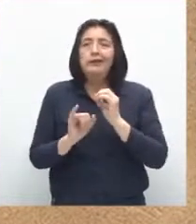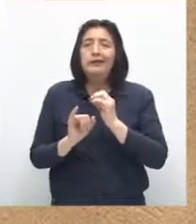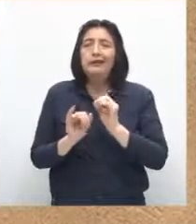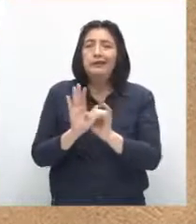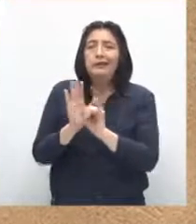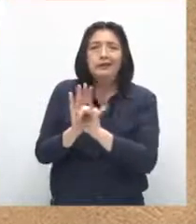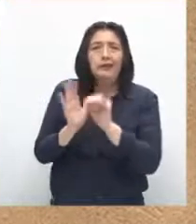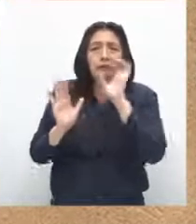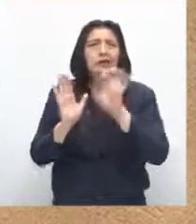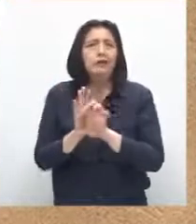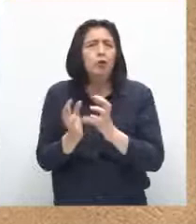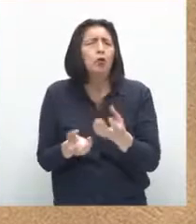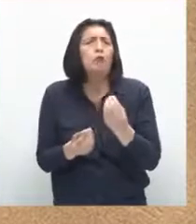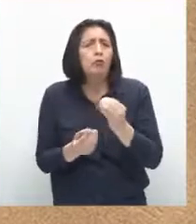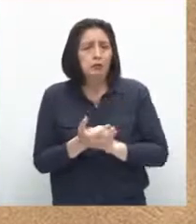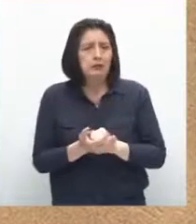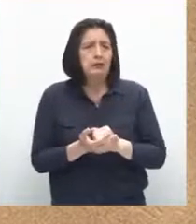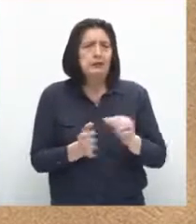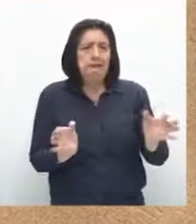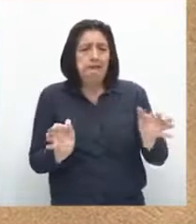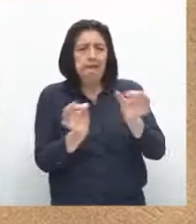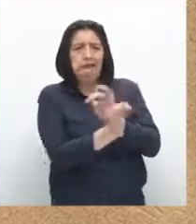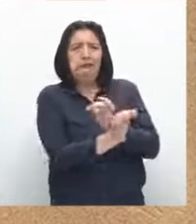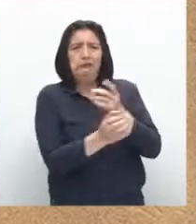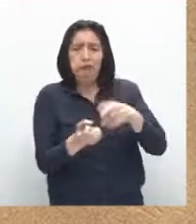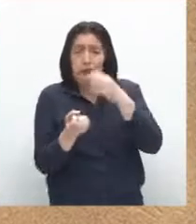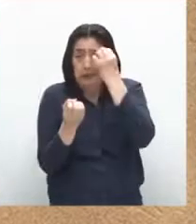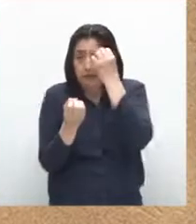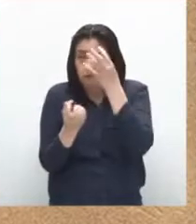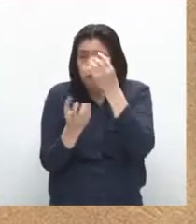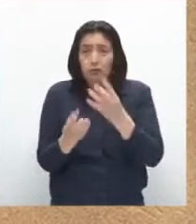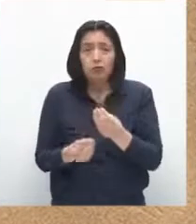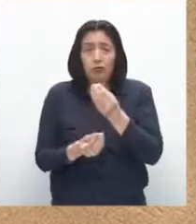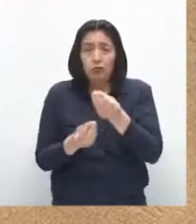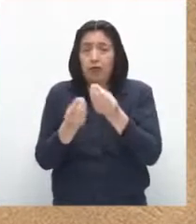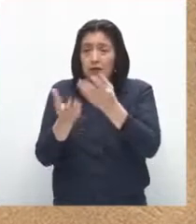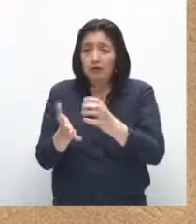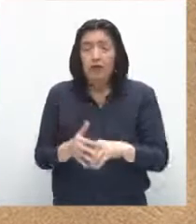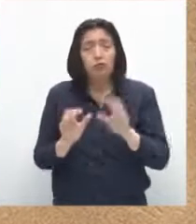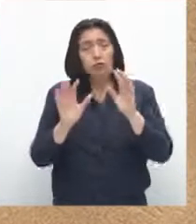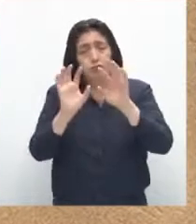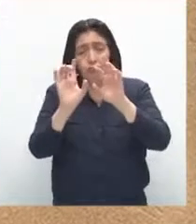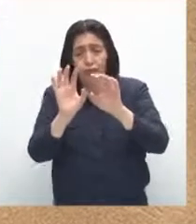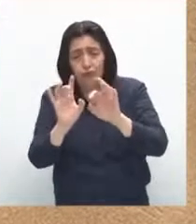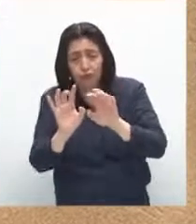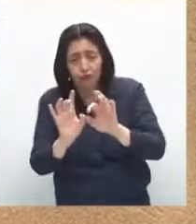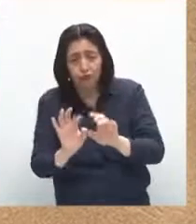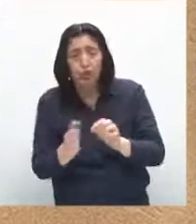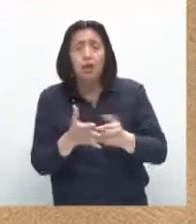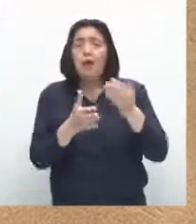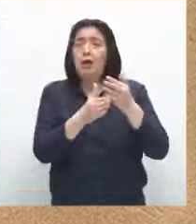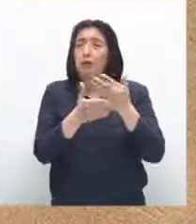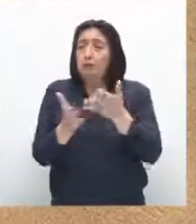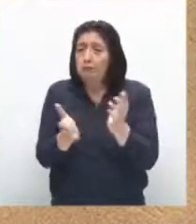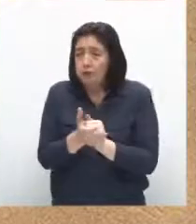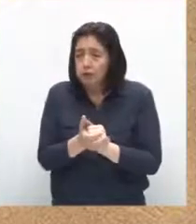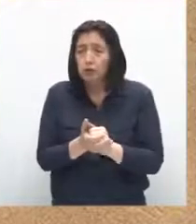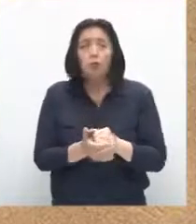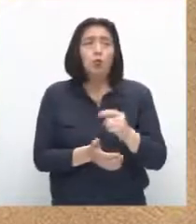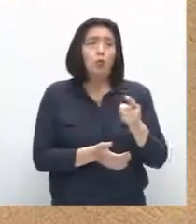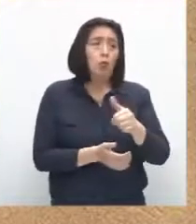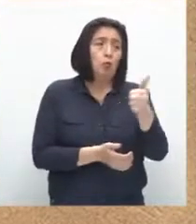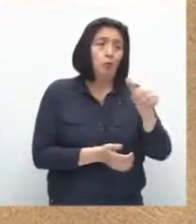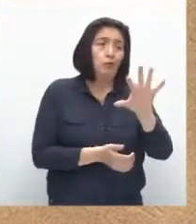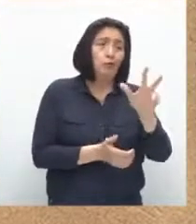A partir de los datos que uno ha brindado, ha llenado, ha compartido, un delincuente o una persona